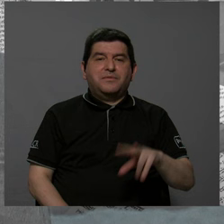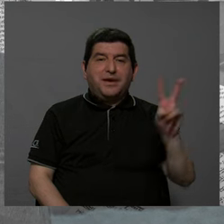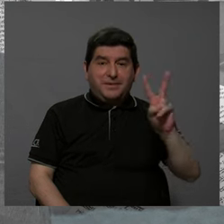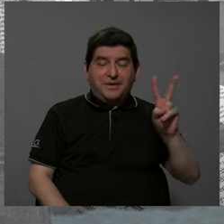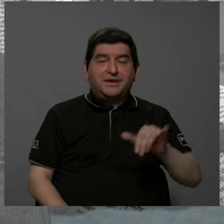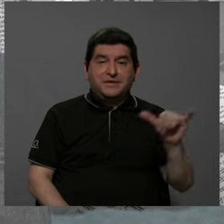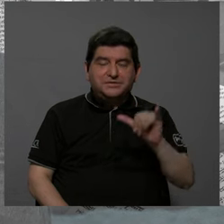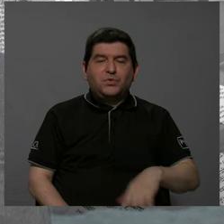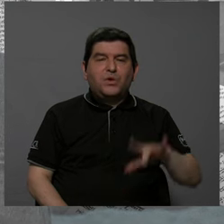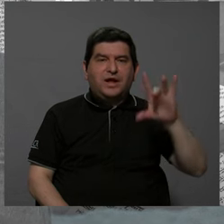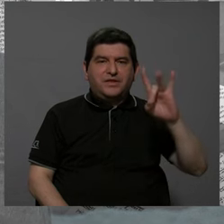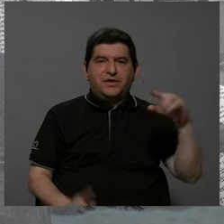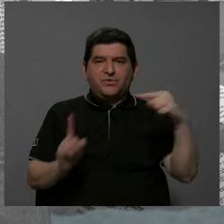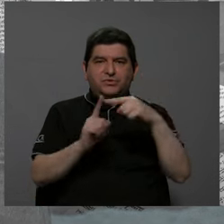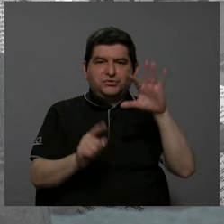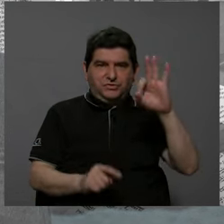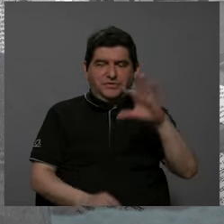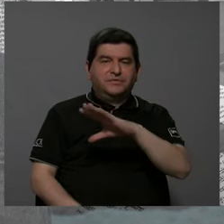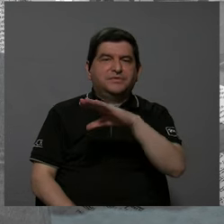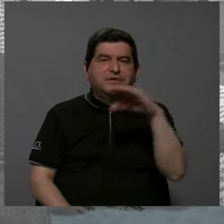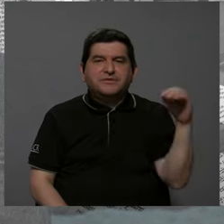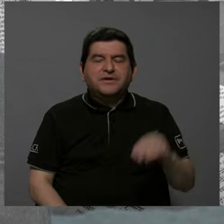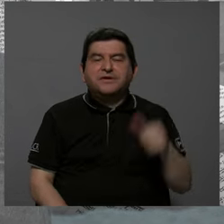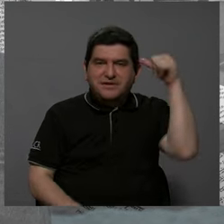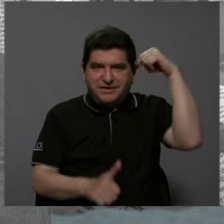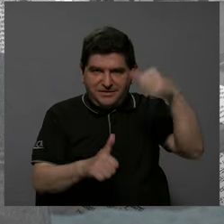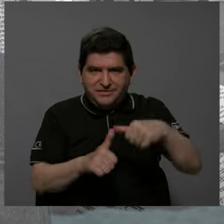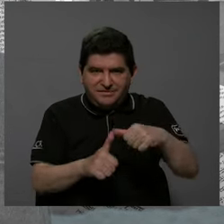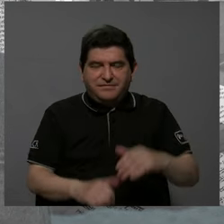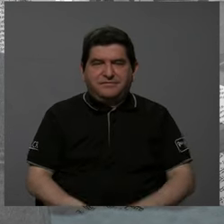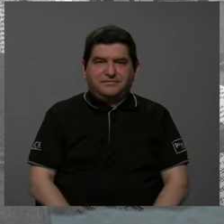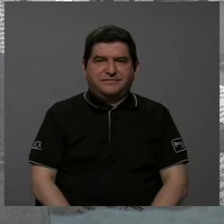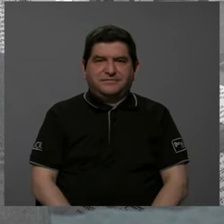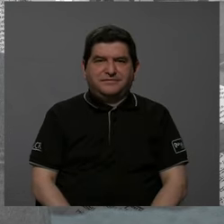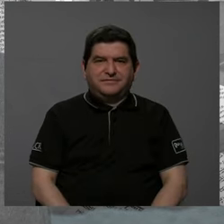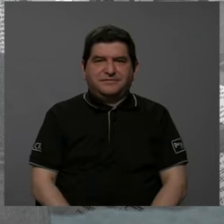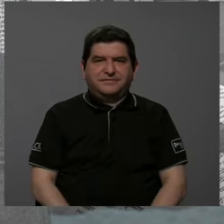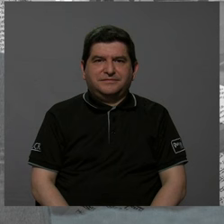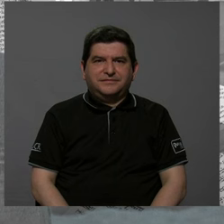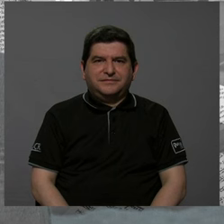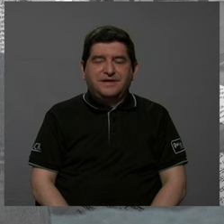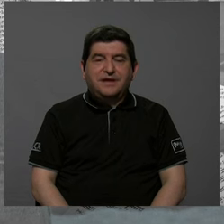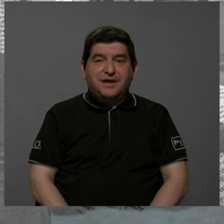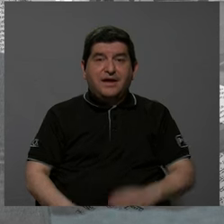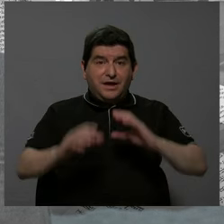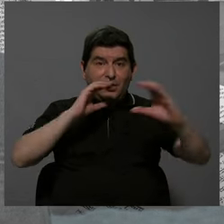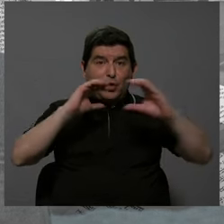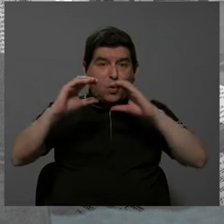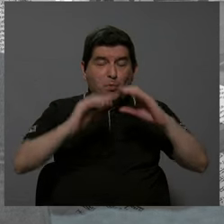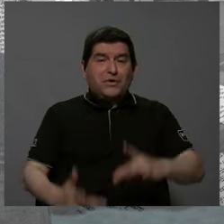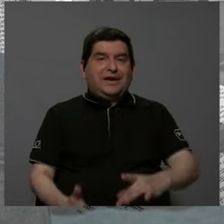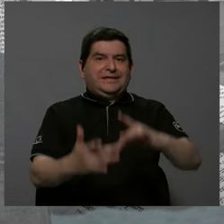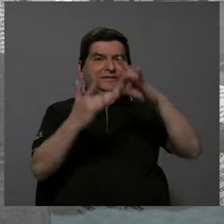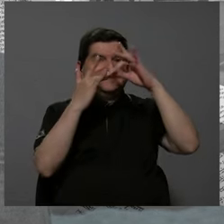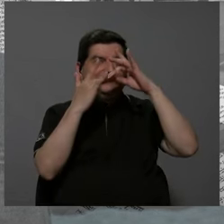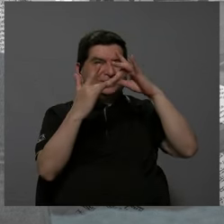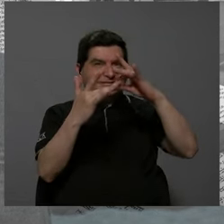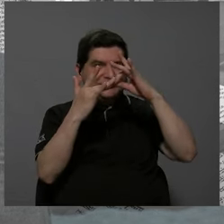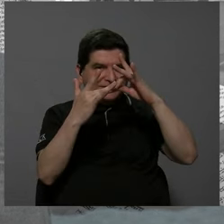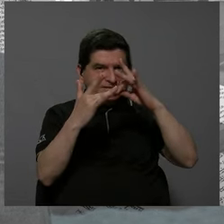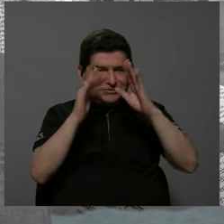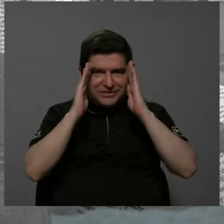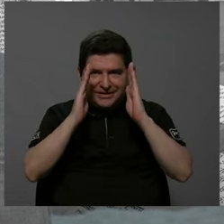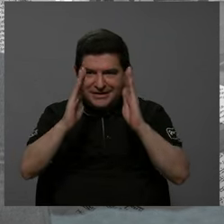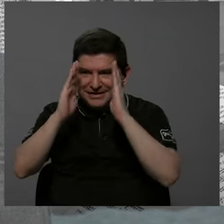viernes los invitamos de 8 a 9, y también no queremos que se pierdan nuestra transmisión especial,